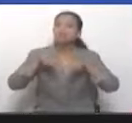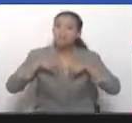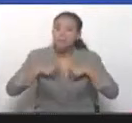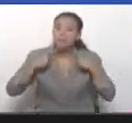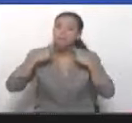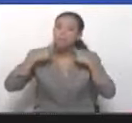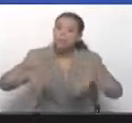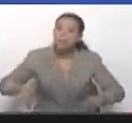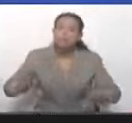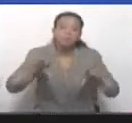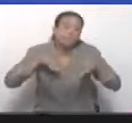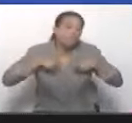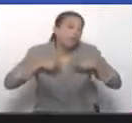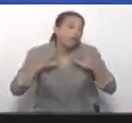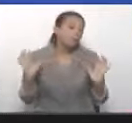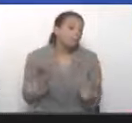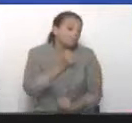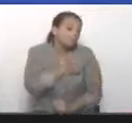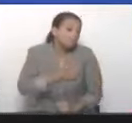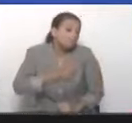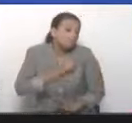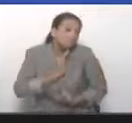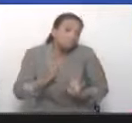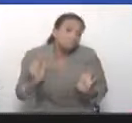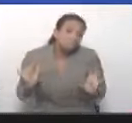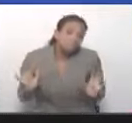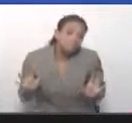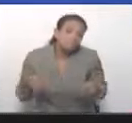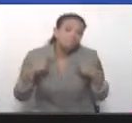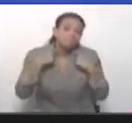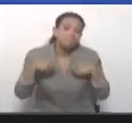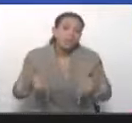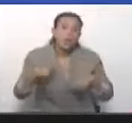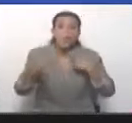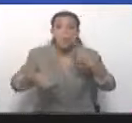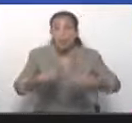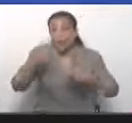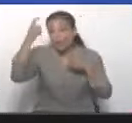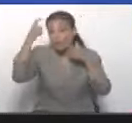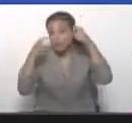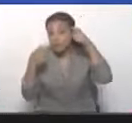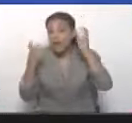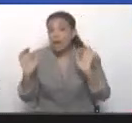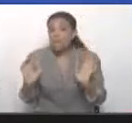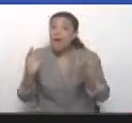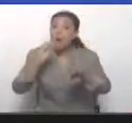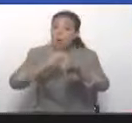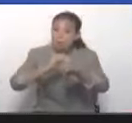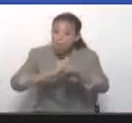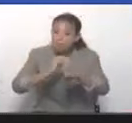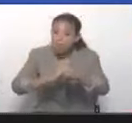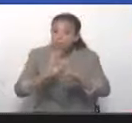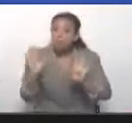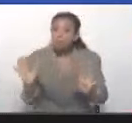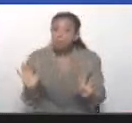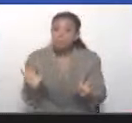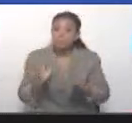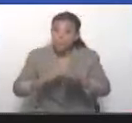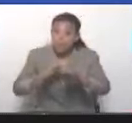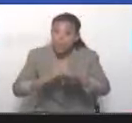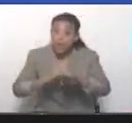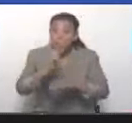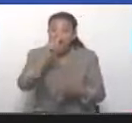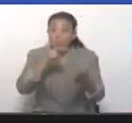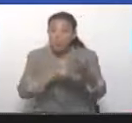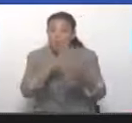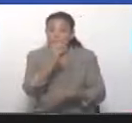Perdimos y perdimos, y el camino continuó. Luego el comandante Chávez convocó para el